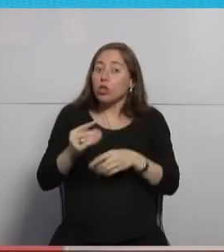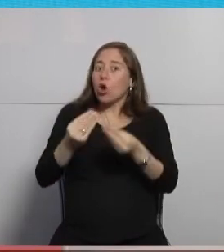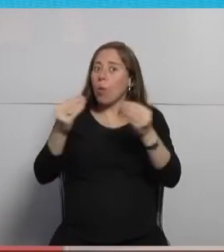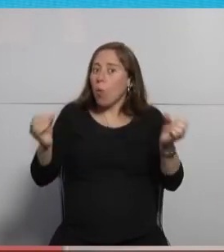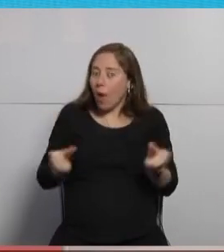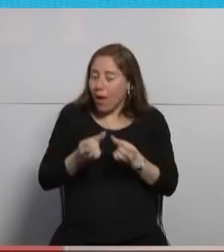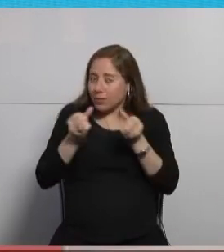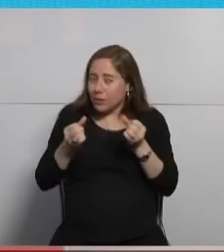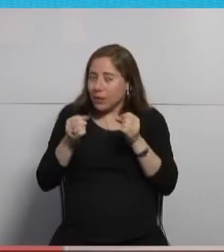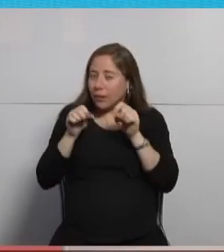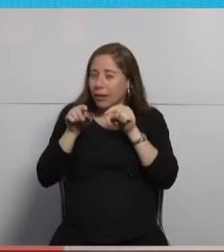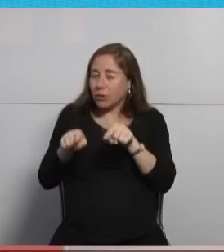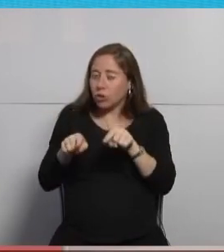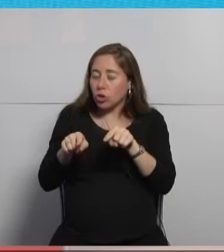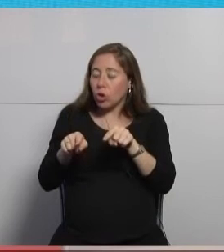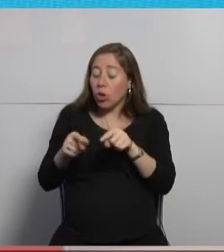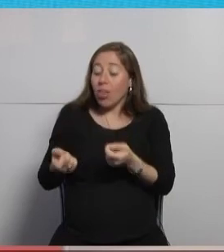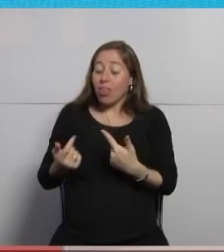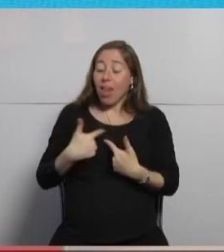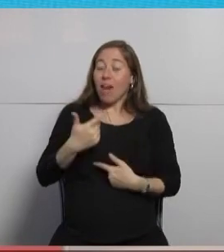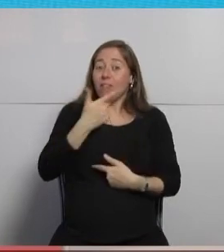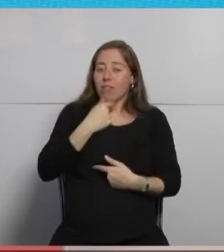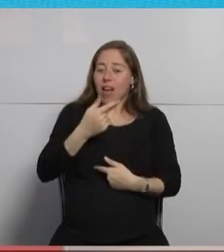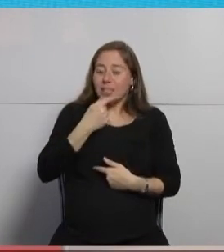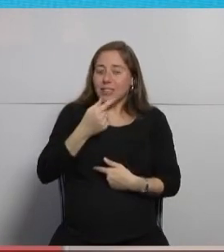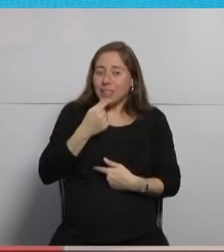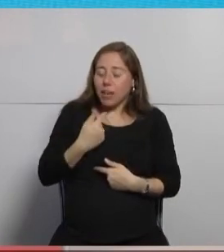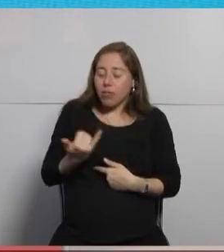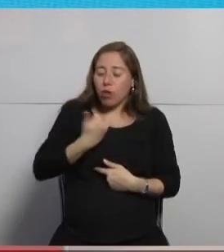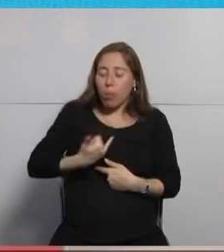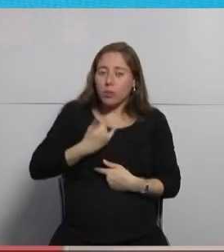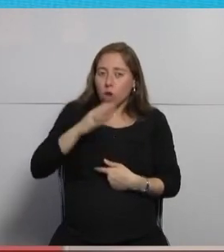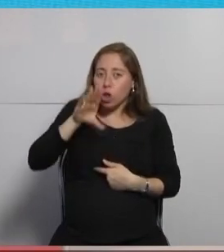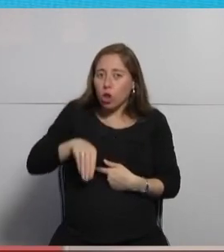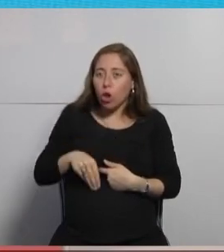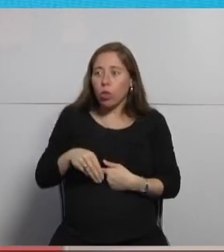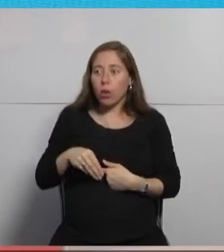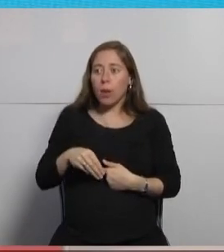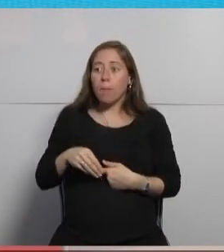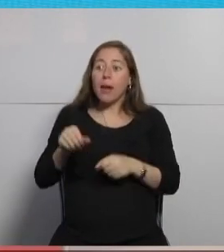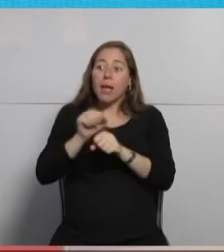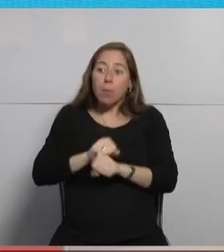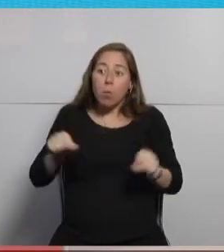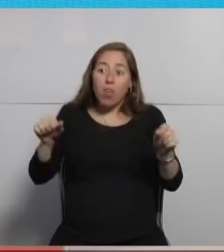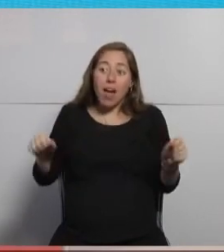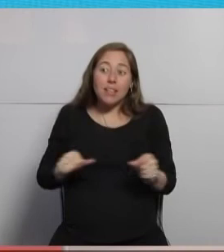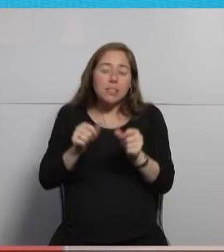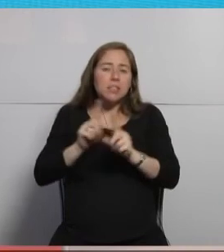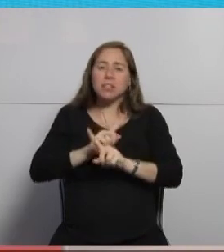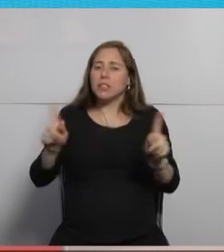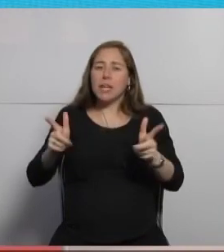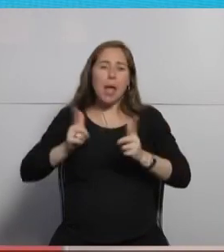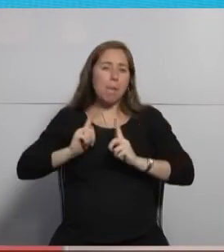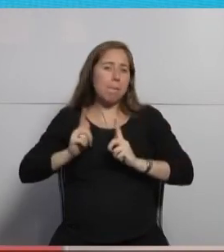esto nos da una facilidad para que ellos puedan puedan deployarlo directamente sin tener que esperar